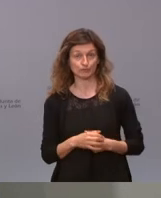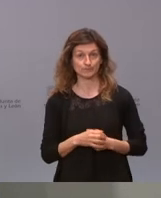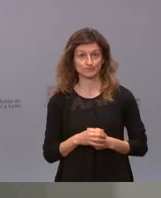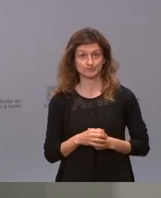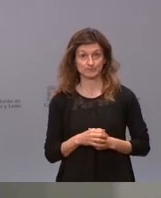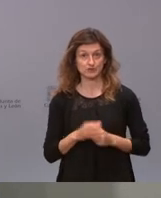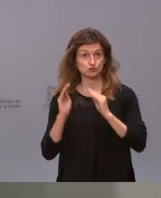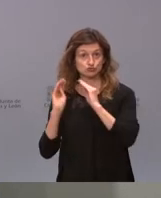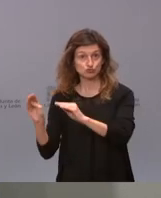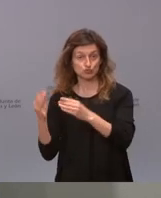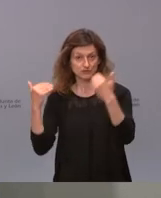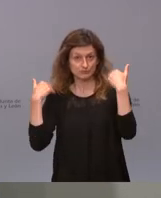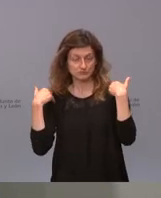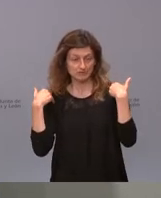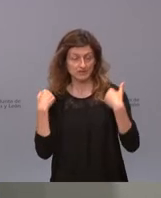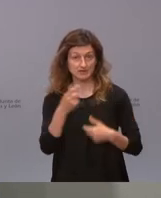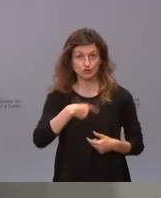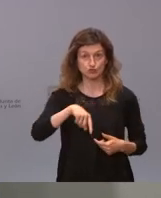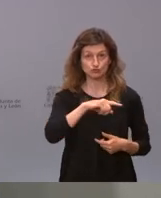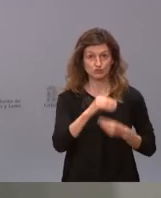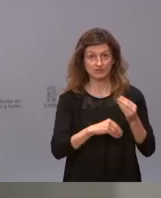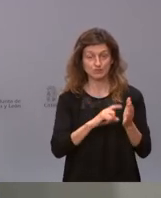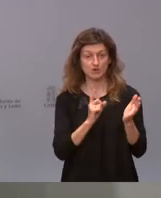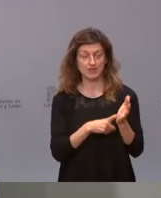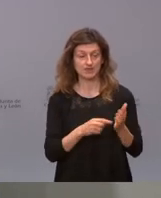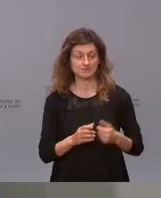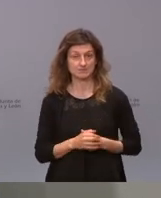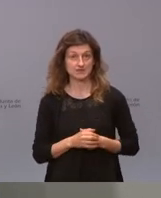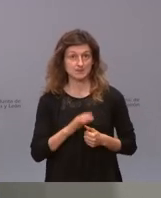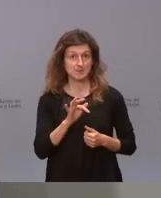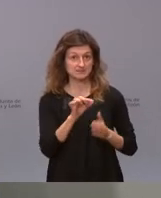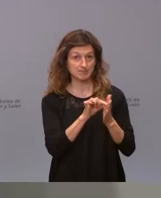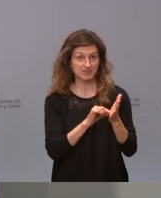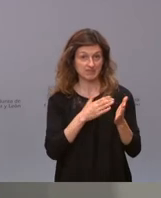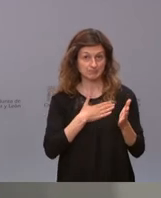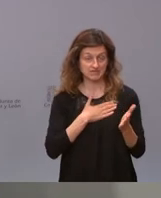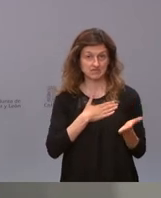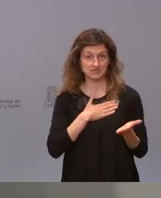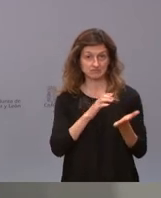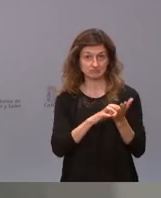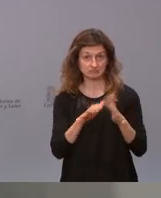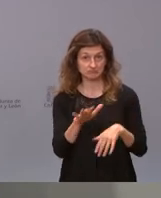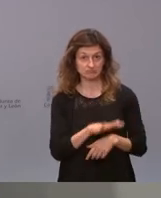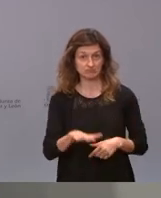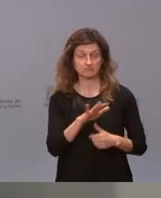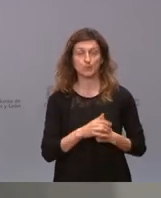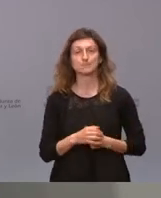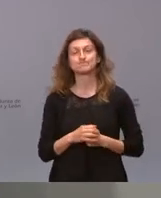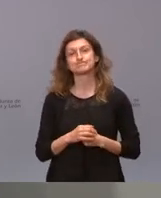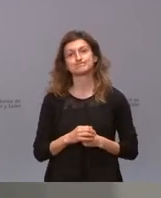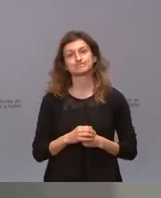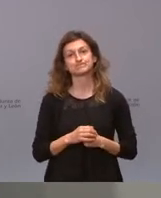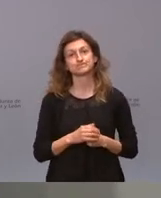responsabilidad ¿y nosotros qué hacemos? legislar y tomar las medidas dentro de nuestras posibilidades pero